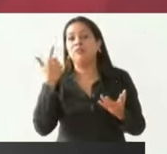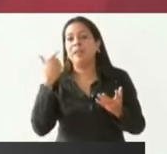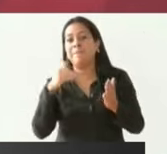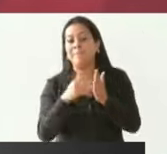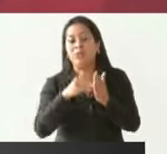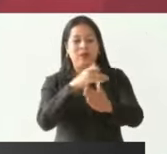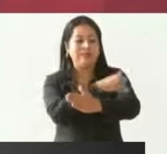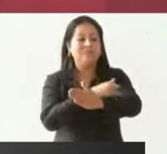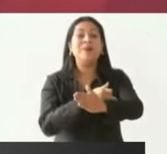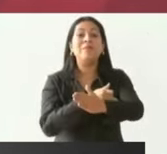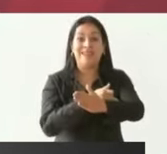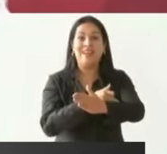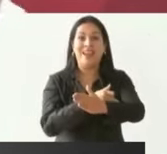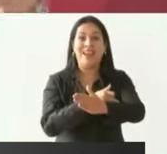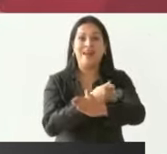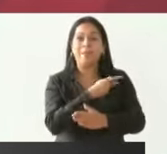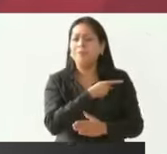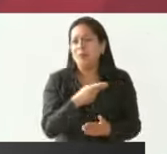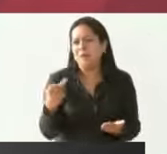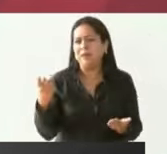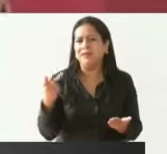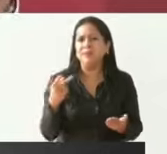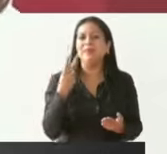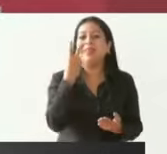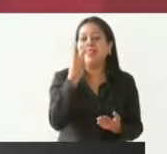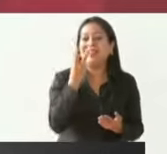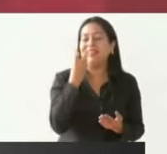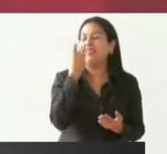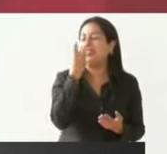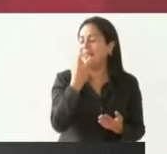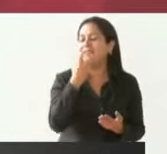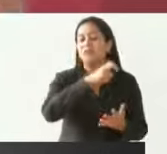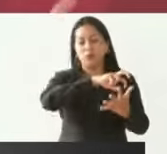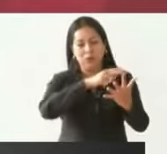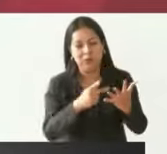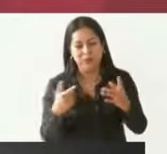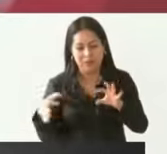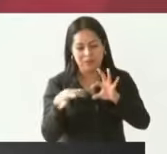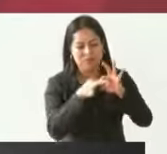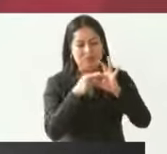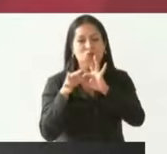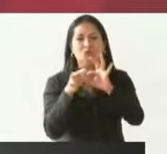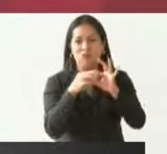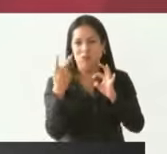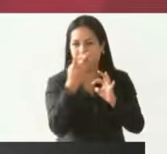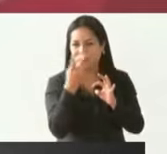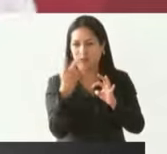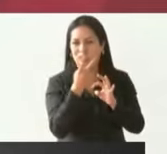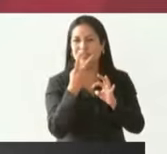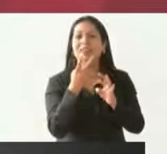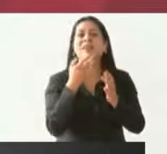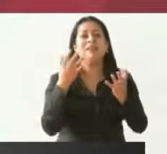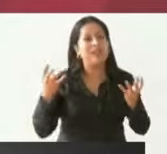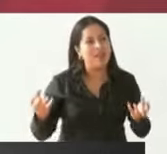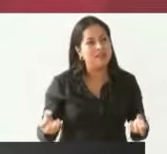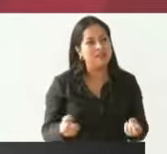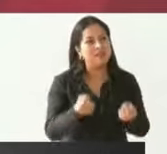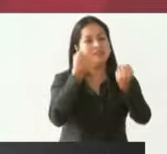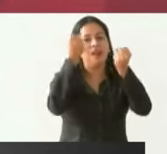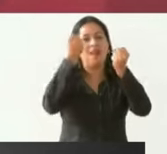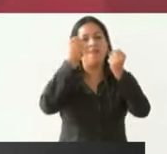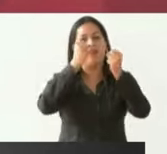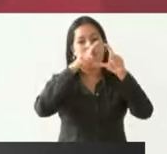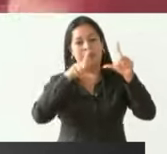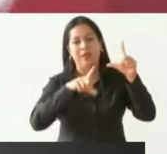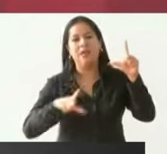familias abajo. Esas remesas y los programas de bienestar es lo que están levantando a